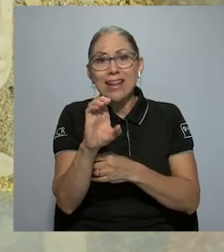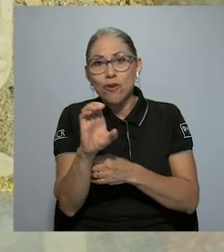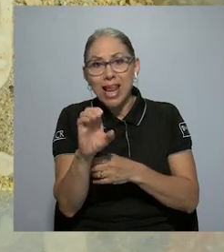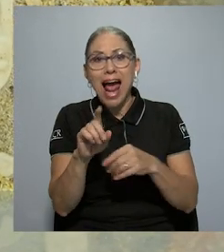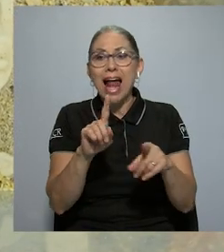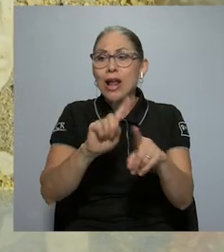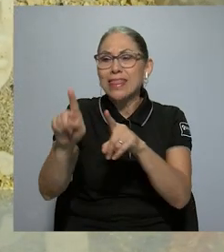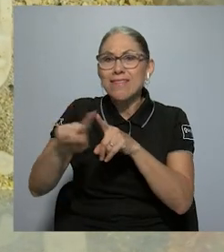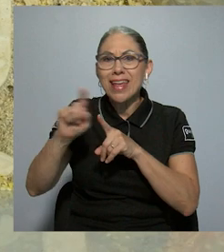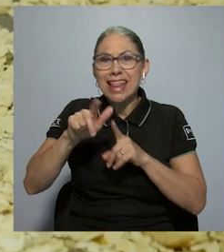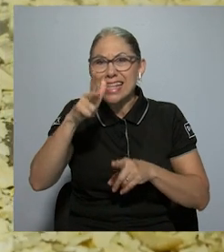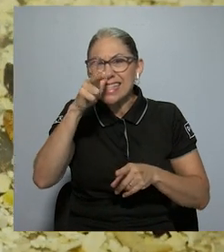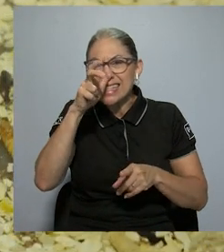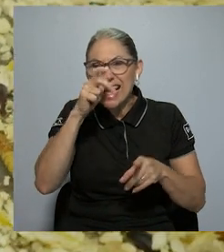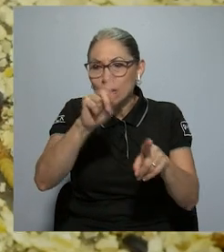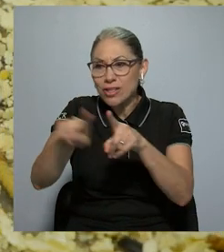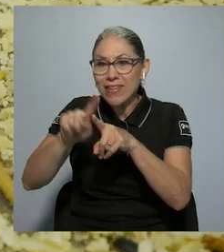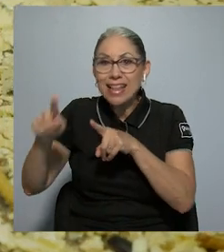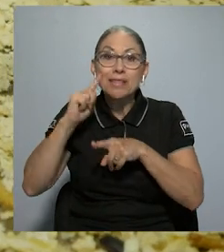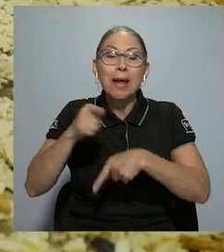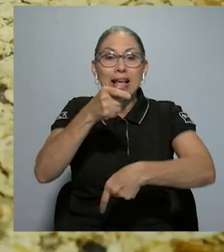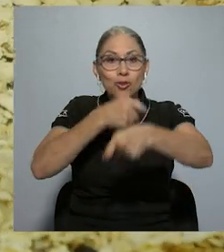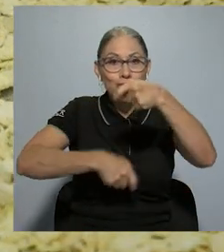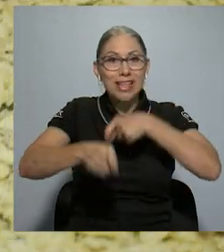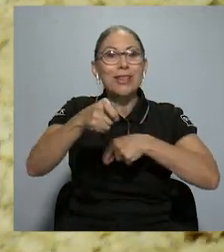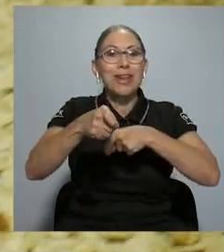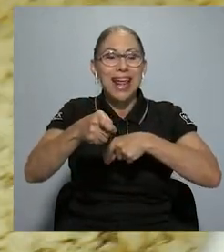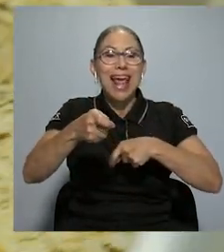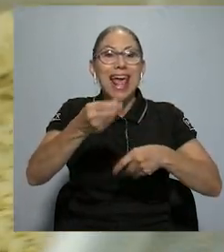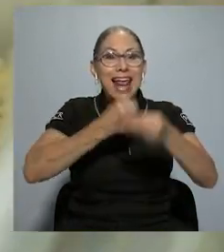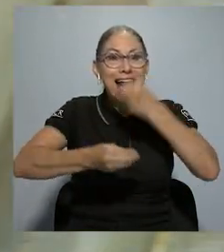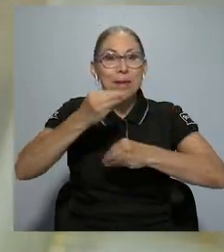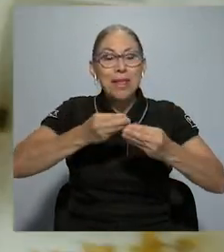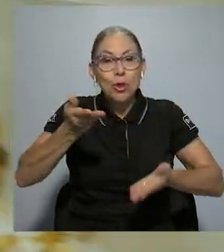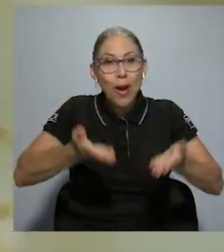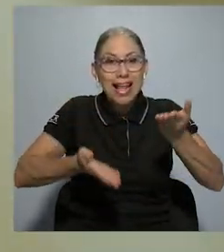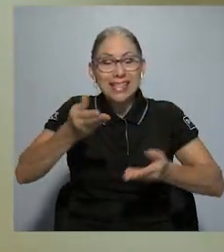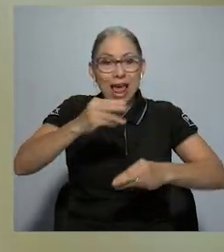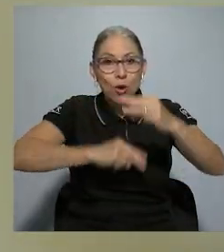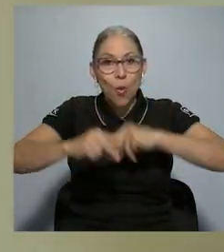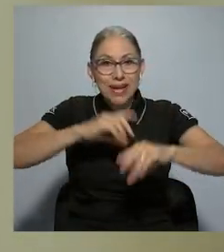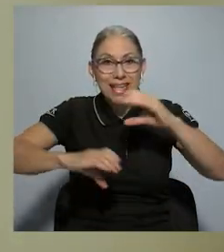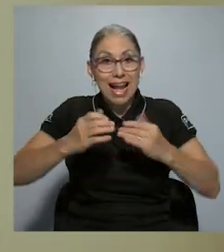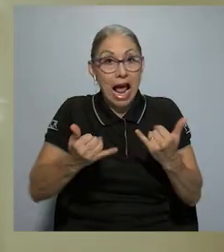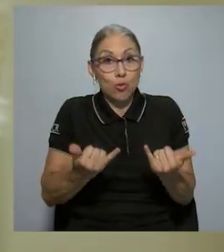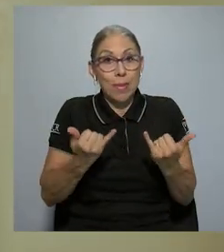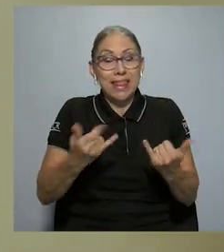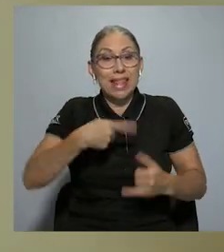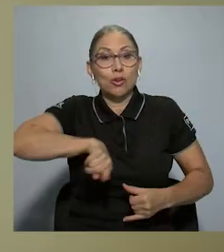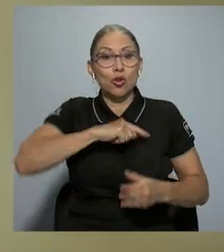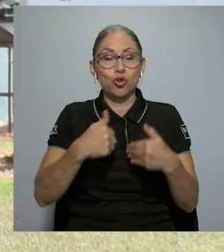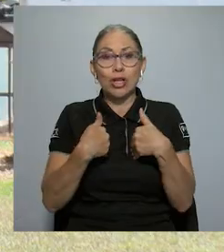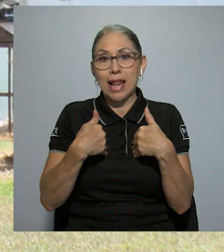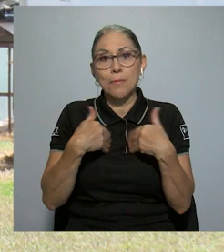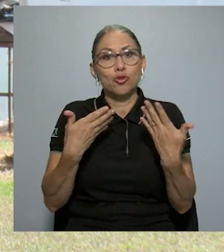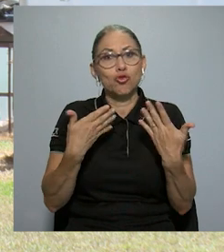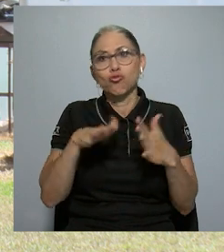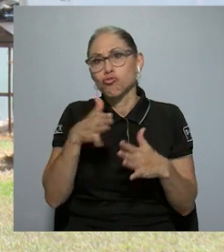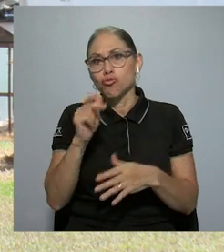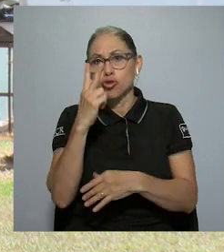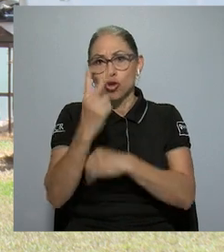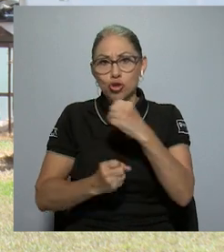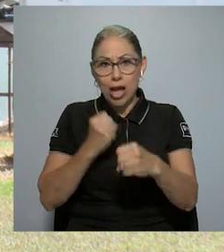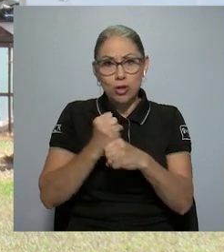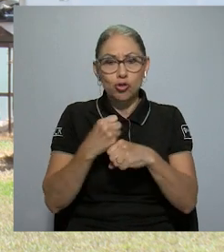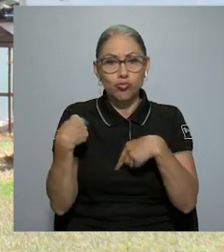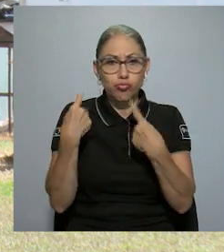insectos y otros para sustituir el alimento balanceado comercial. Bueno, actualmente tenemos, ya tiene